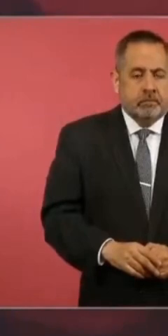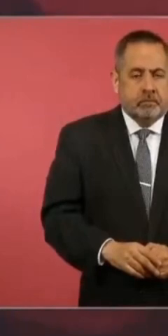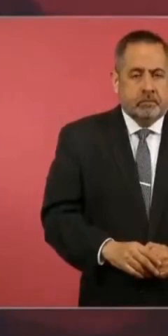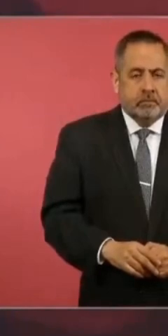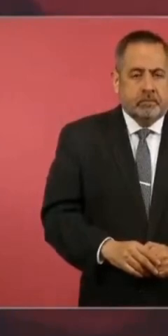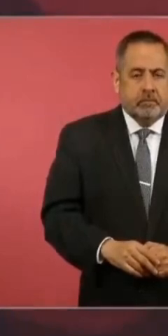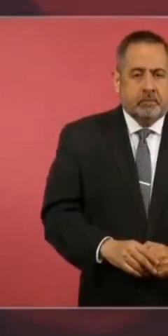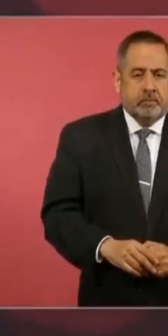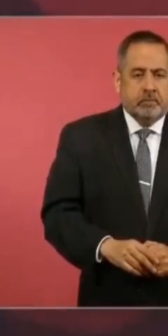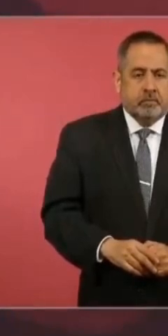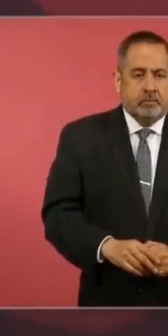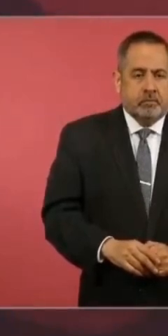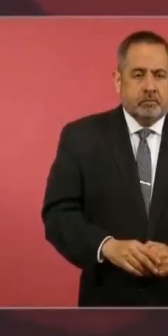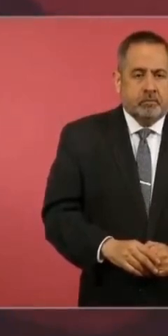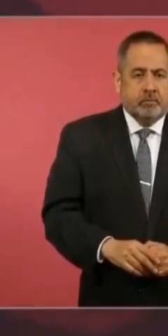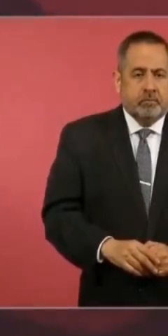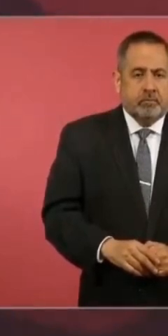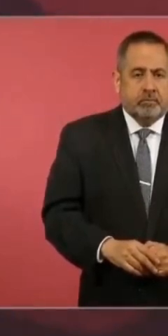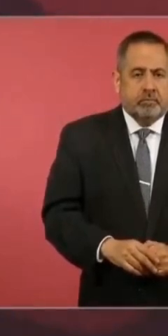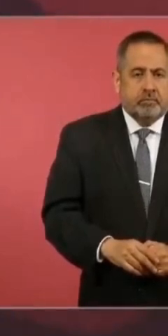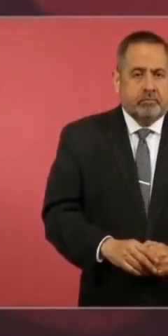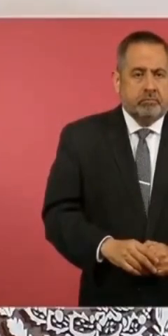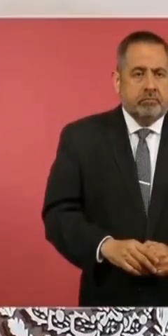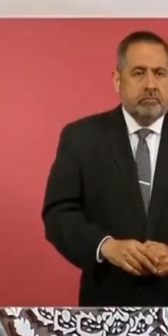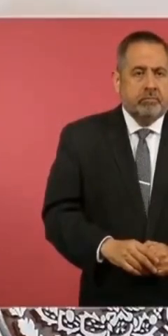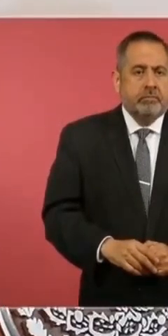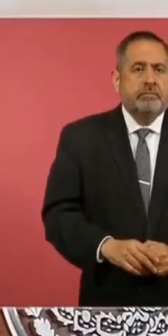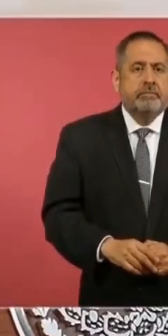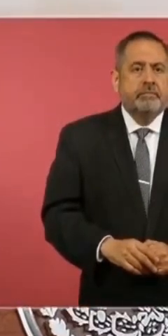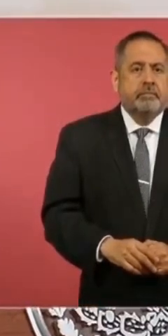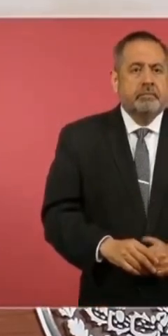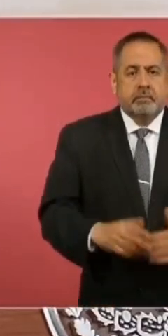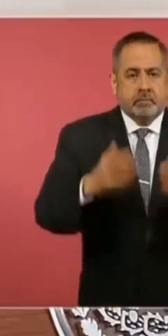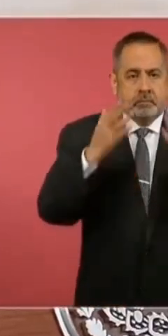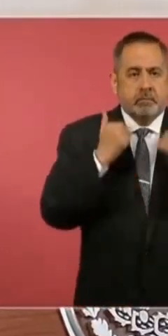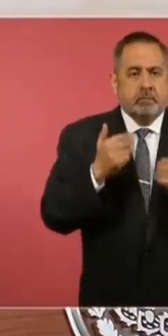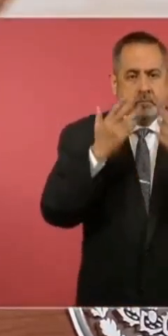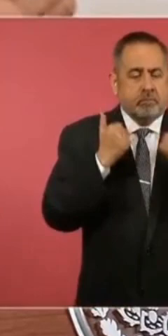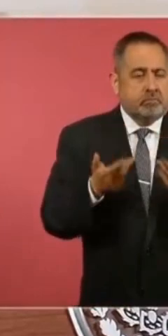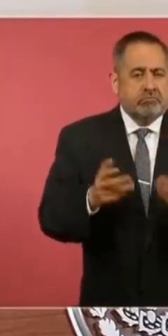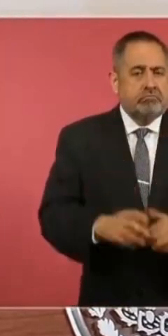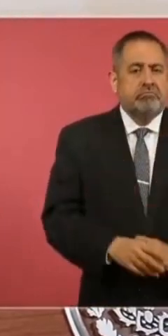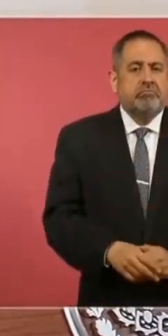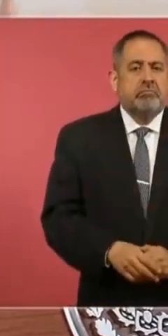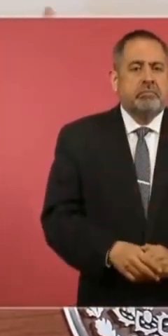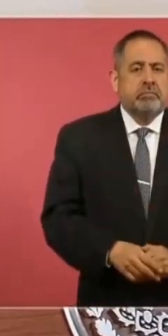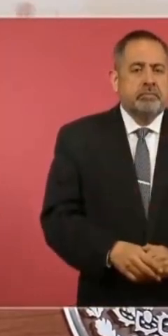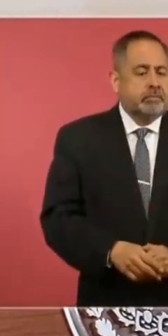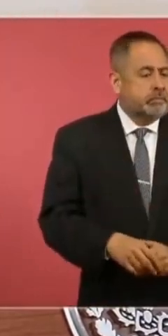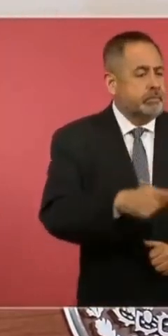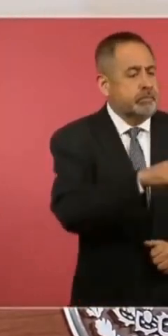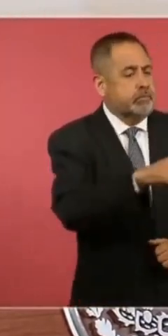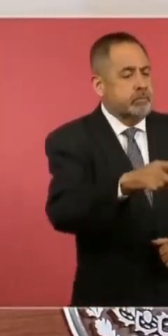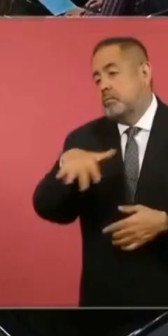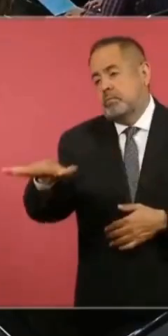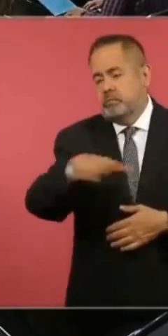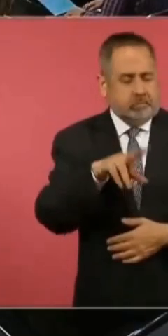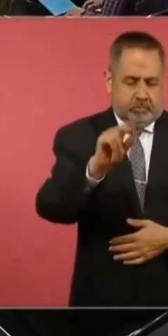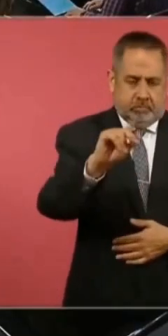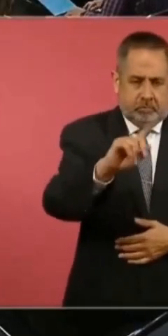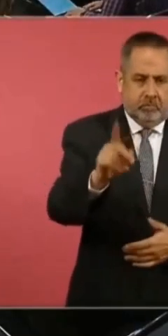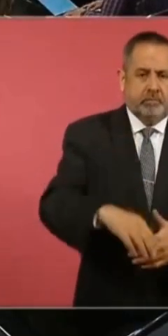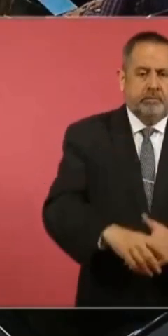indicios de que se vaya a afectar a la población.